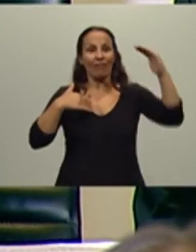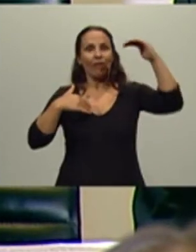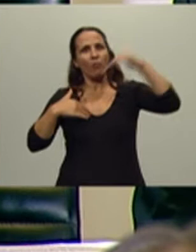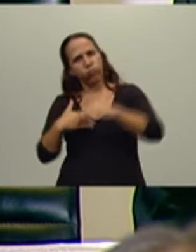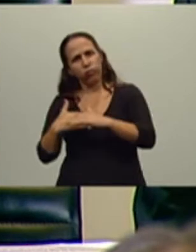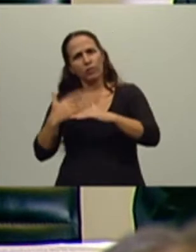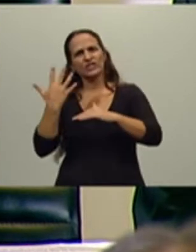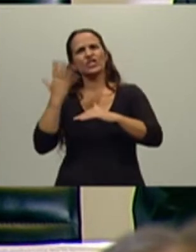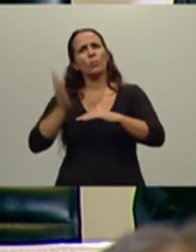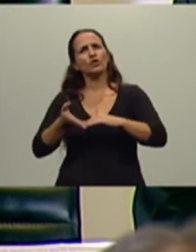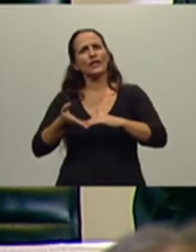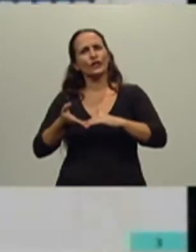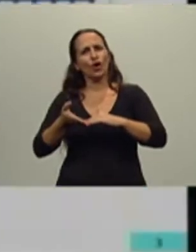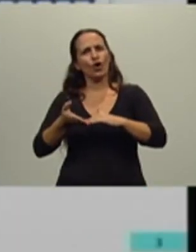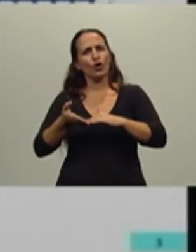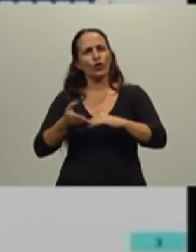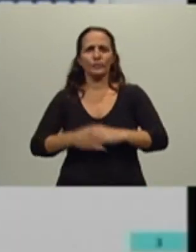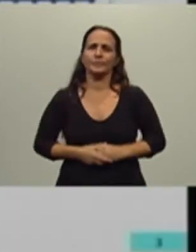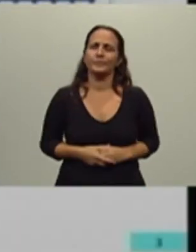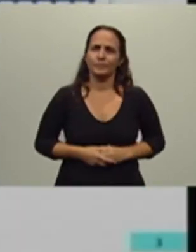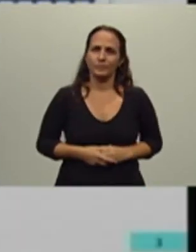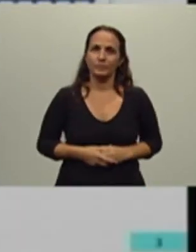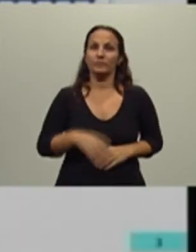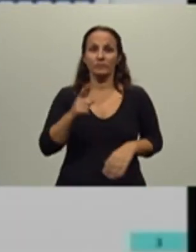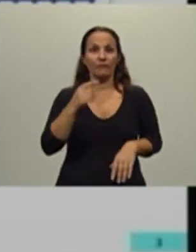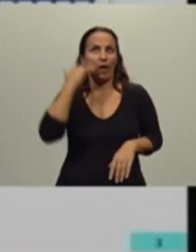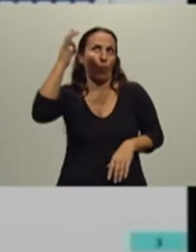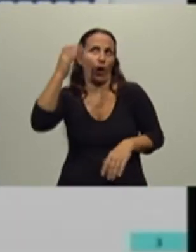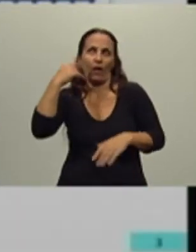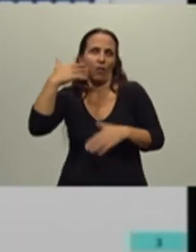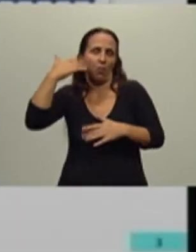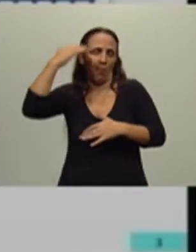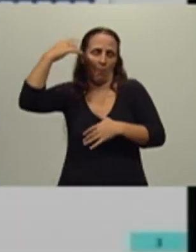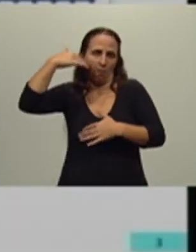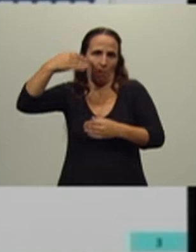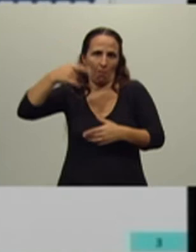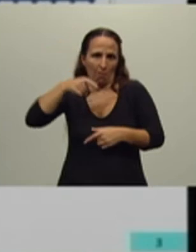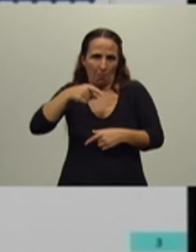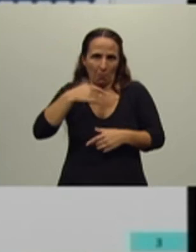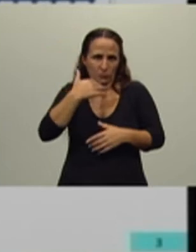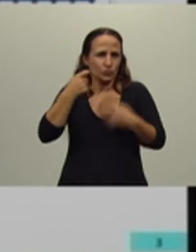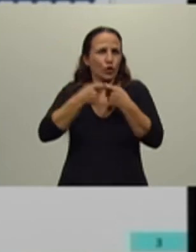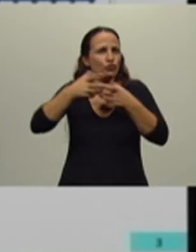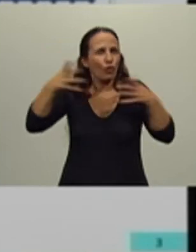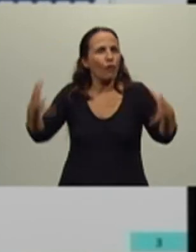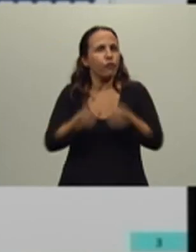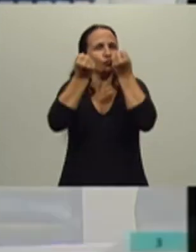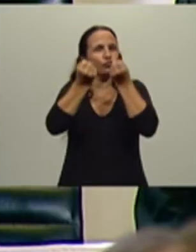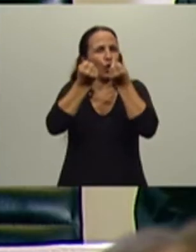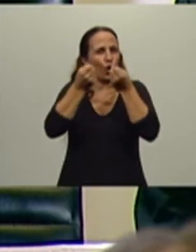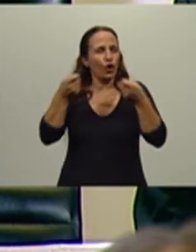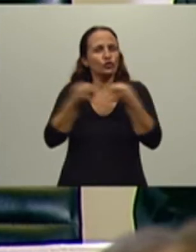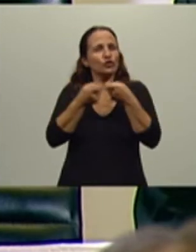la baja al 5%, su abuelo, Tatar Abuelo, creo que fue el fundador de la sociedad rural,